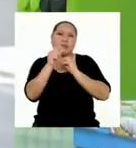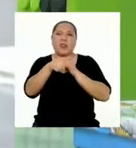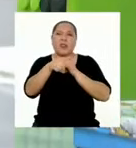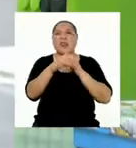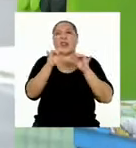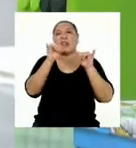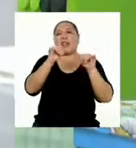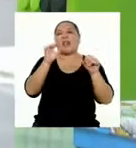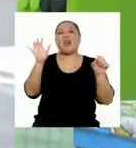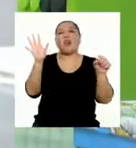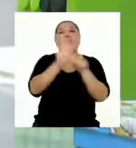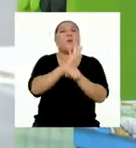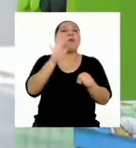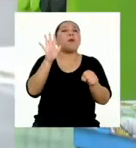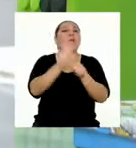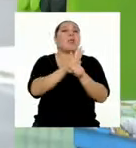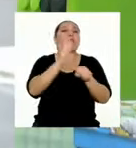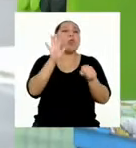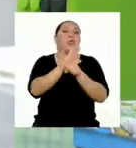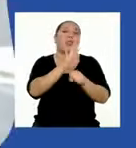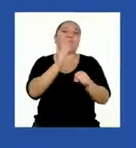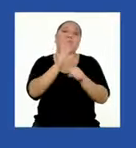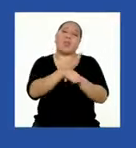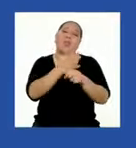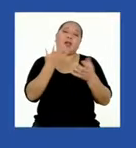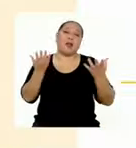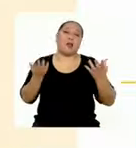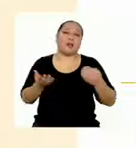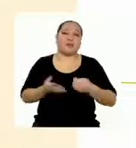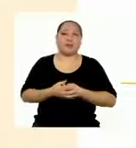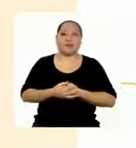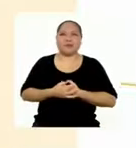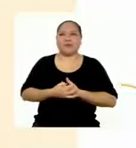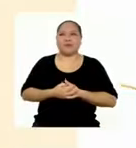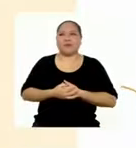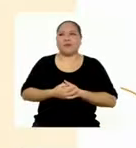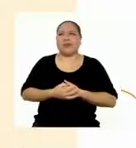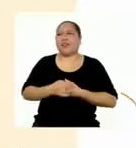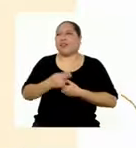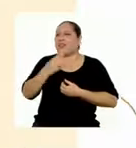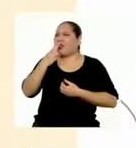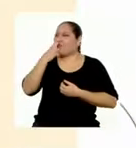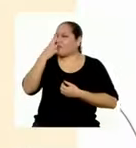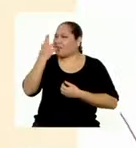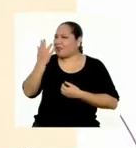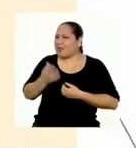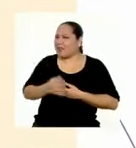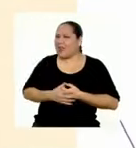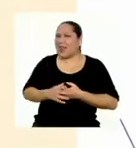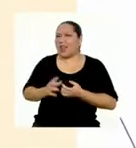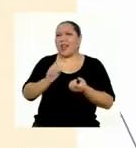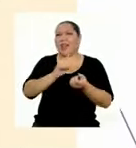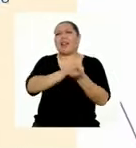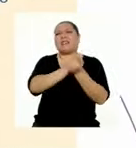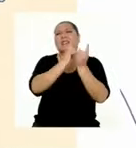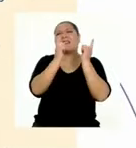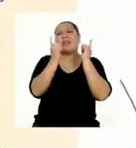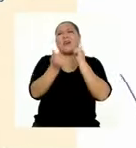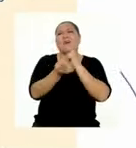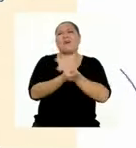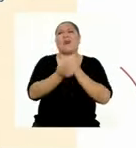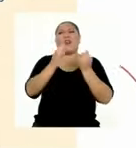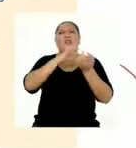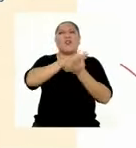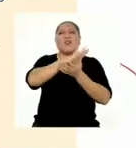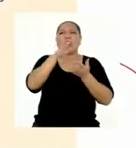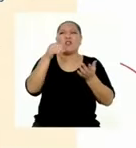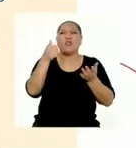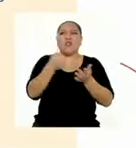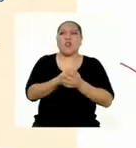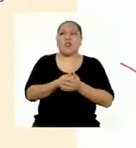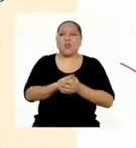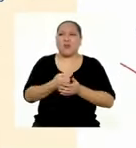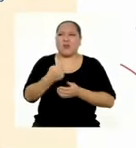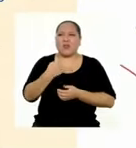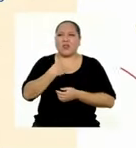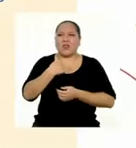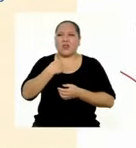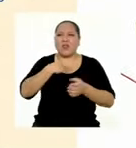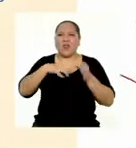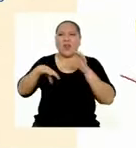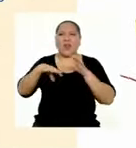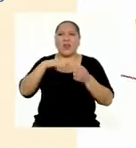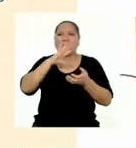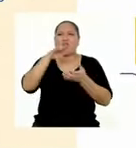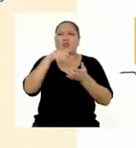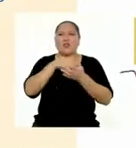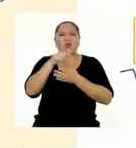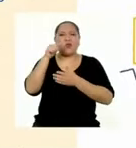completa, completita, completota. ¡Tocino! ¡Has cambiado todo para que yo haga todo